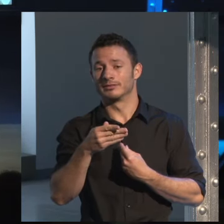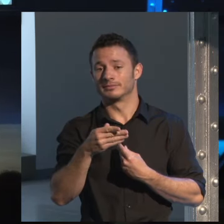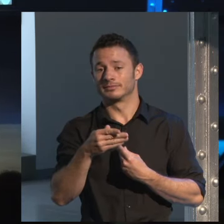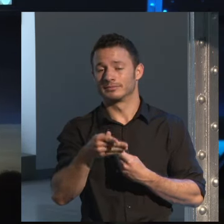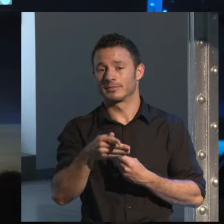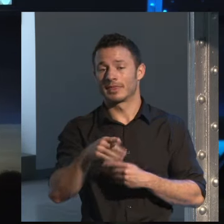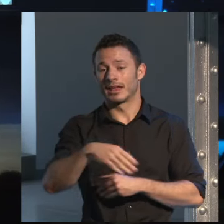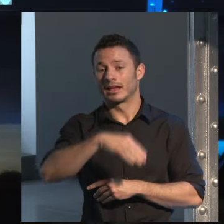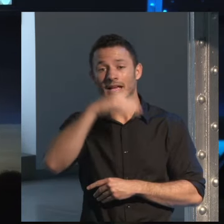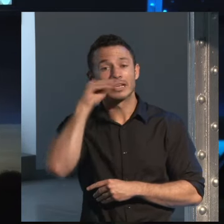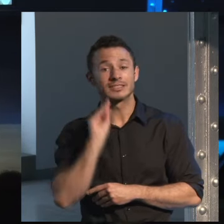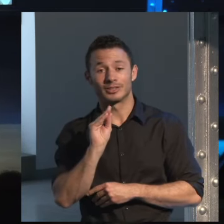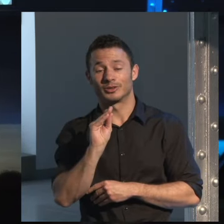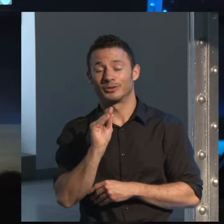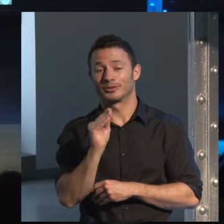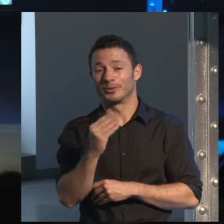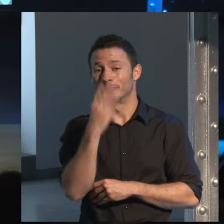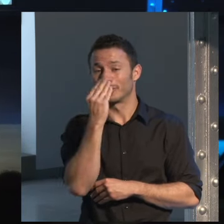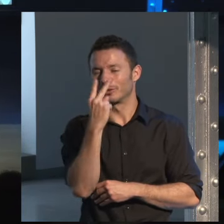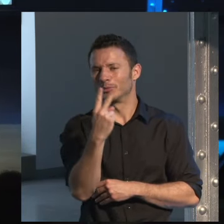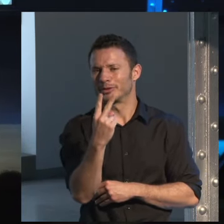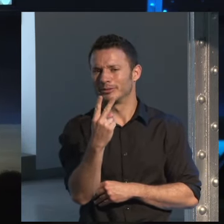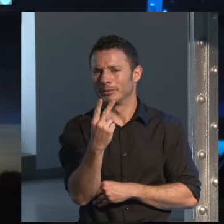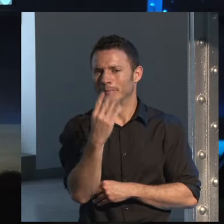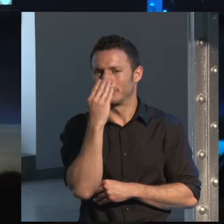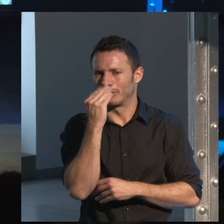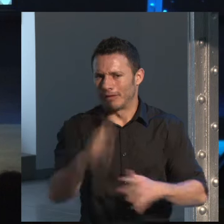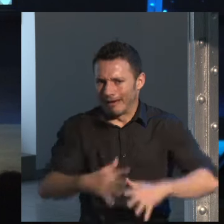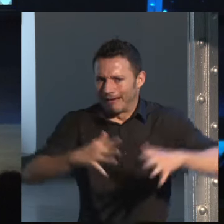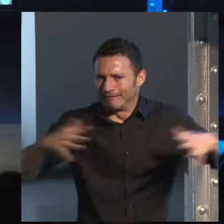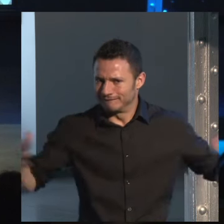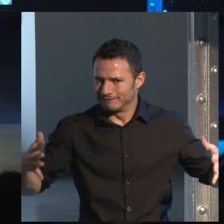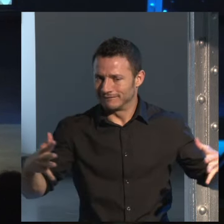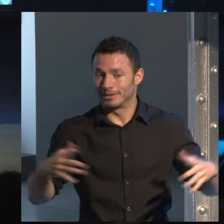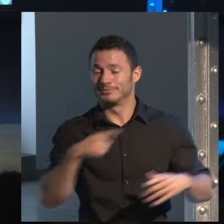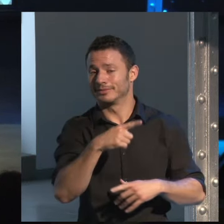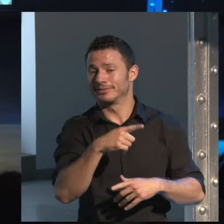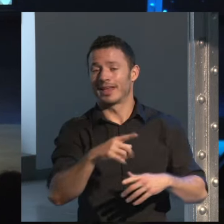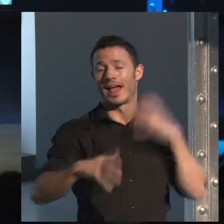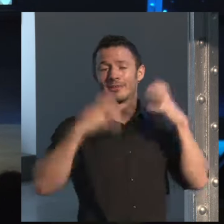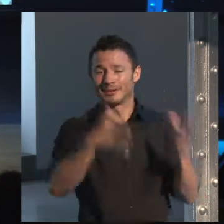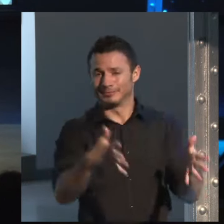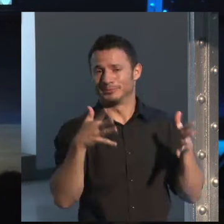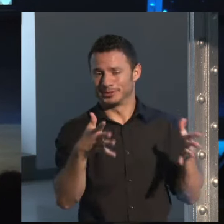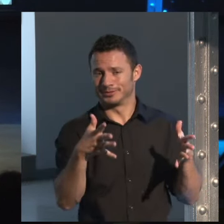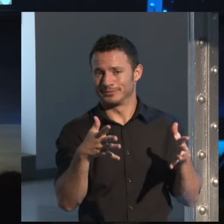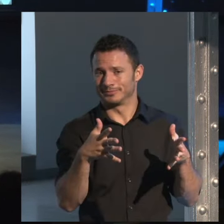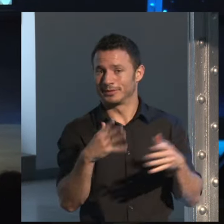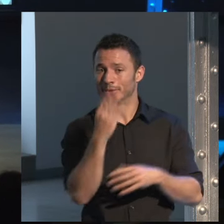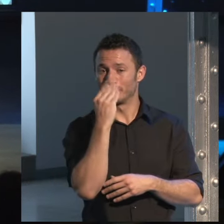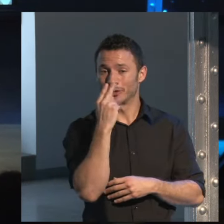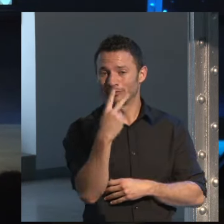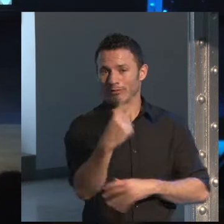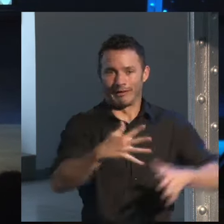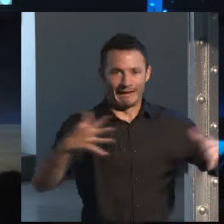acompañada, iba a decir, de dos perros, pero no son dos perros, son unos perrazos. Le encantan los animales, Alicia, tiene dos perros